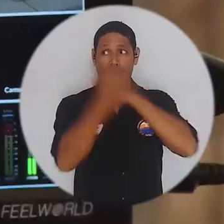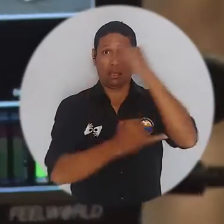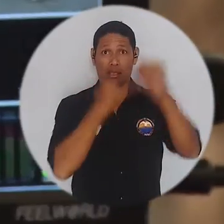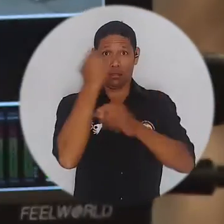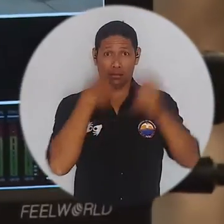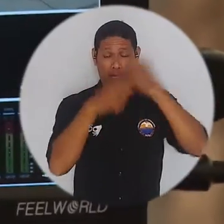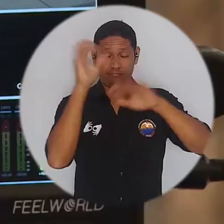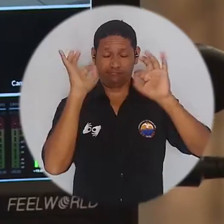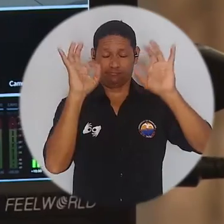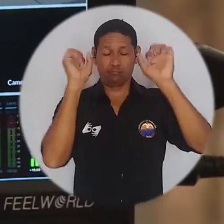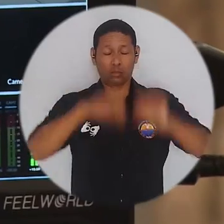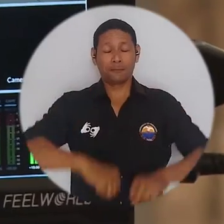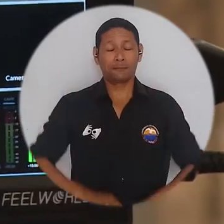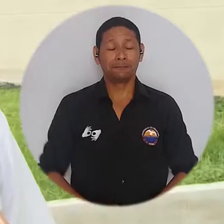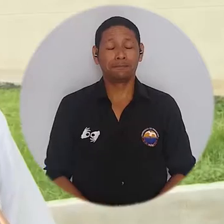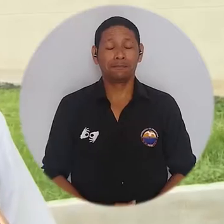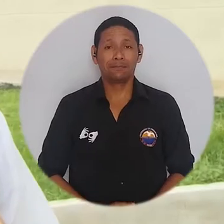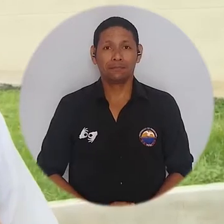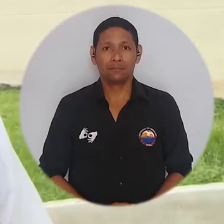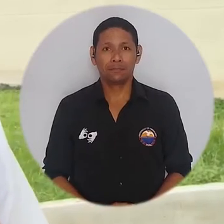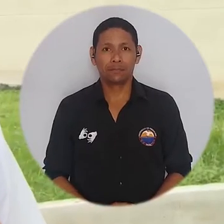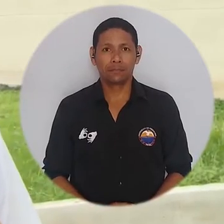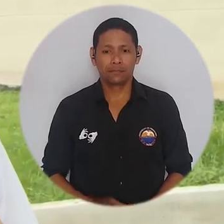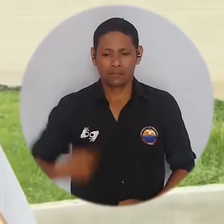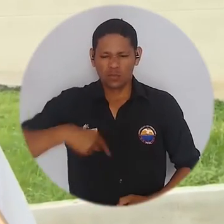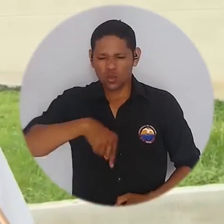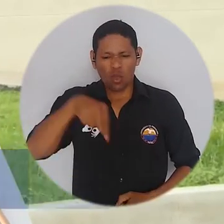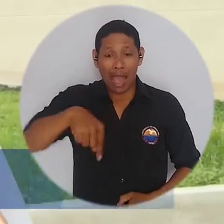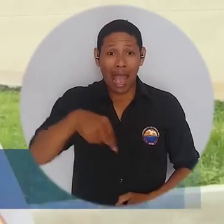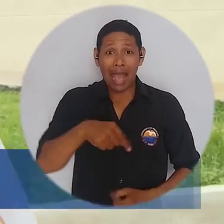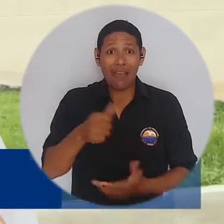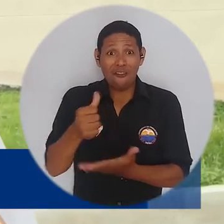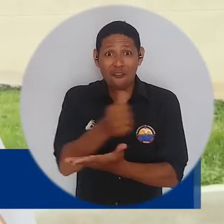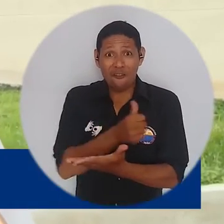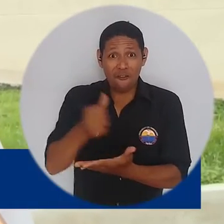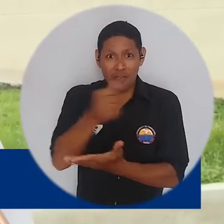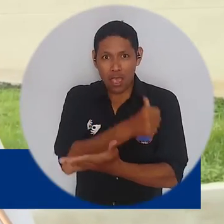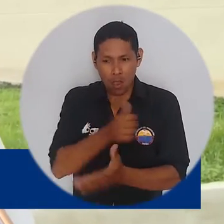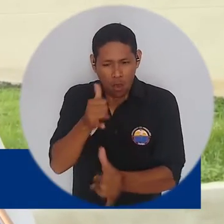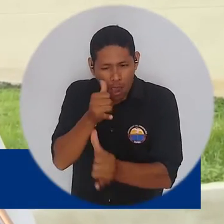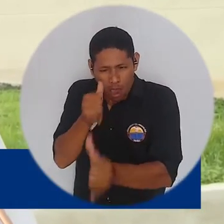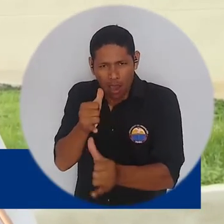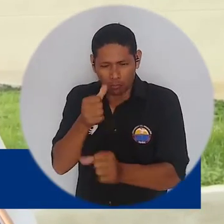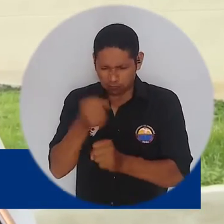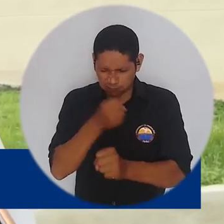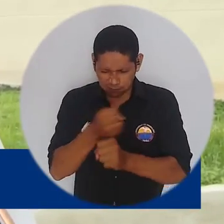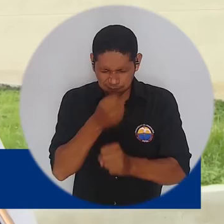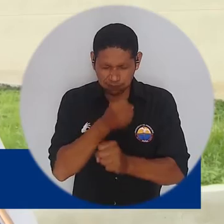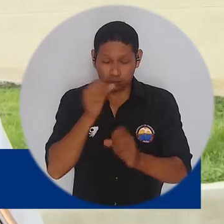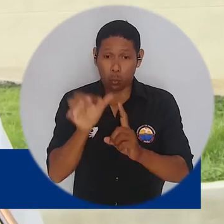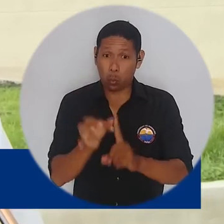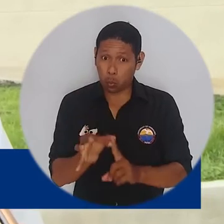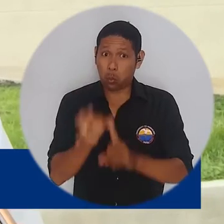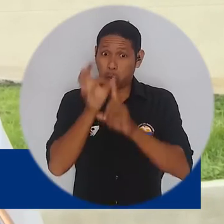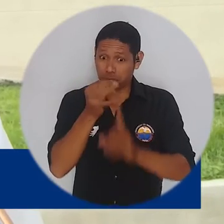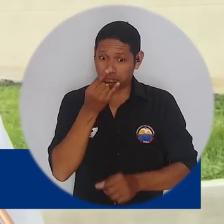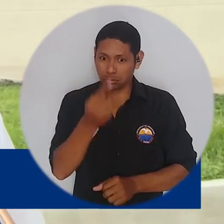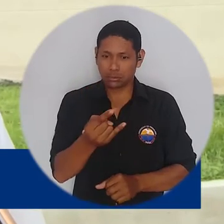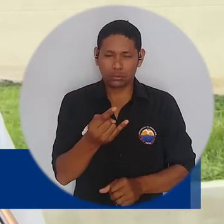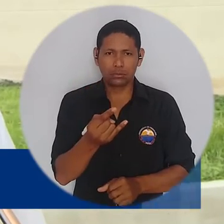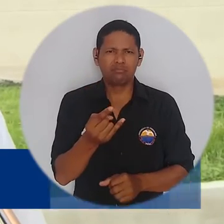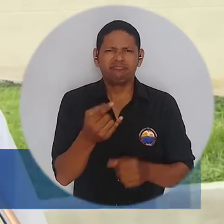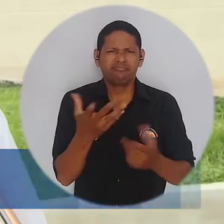competitivas a nivel internacional. En la parte de bioingeniería, nosotros hicimos un trabajo muy interesante que es un